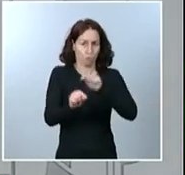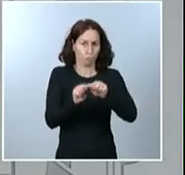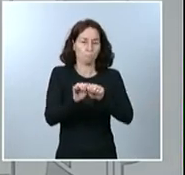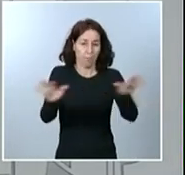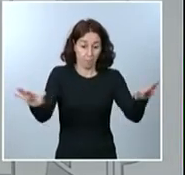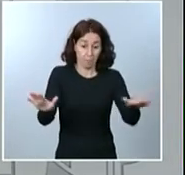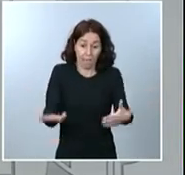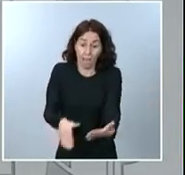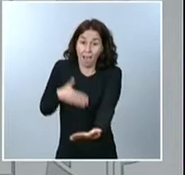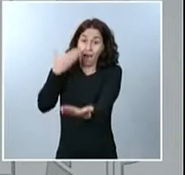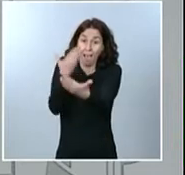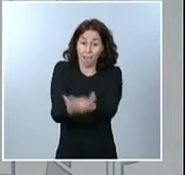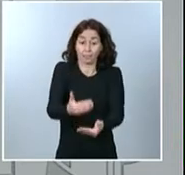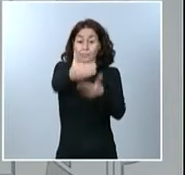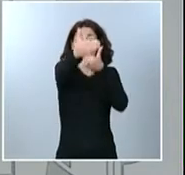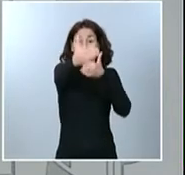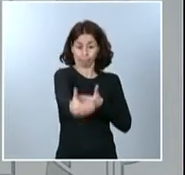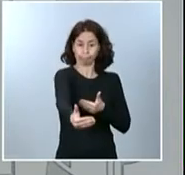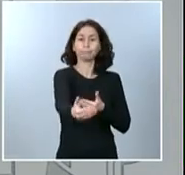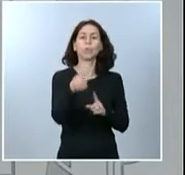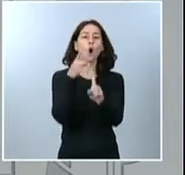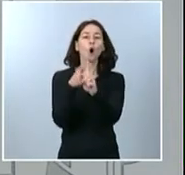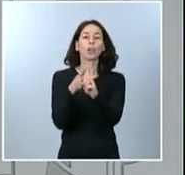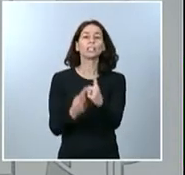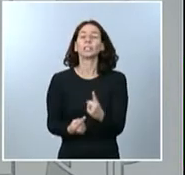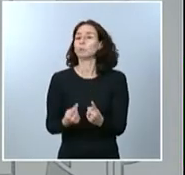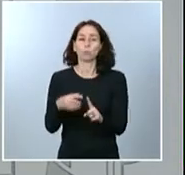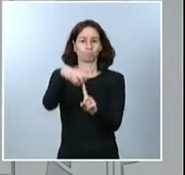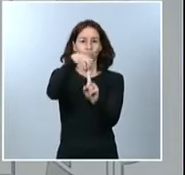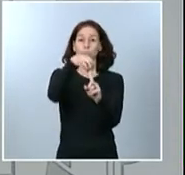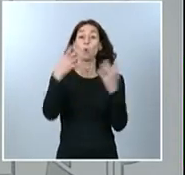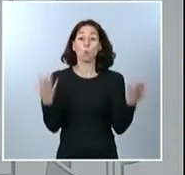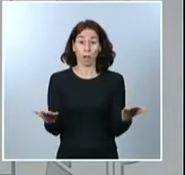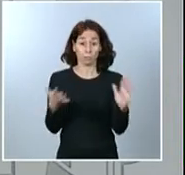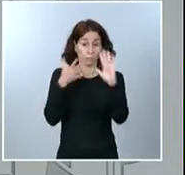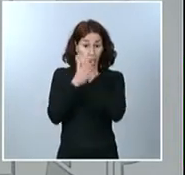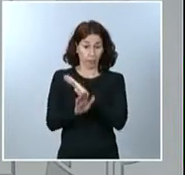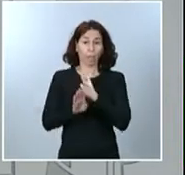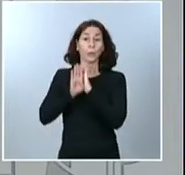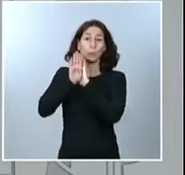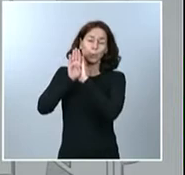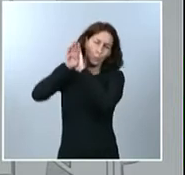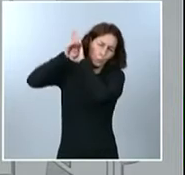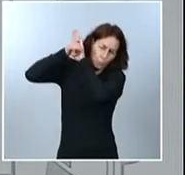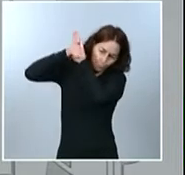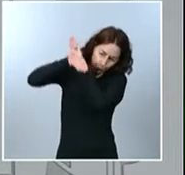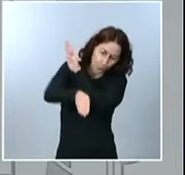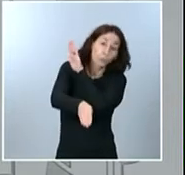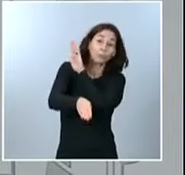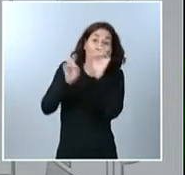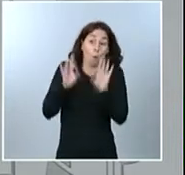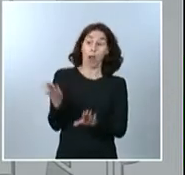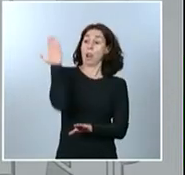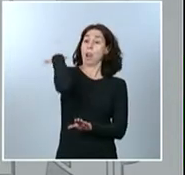nuestro objetivo es uno, es doblegar la curva de la segunda ola, igual que doblegamos la de la primera ola. El coste de